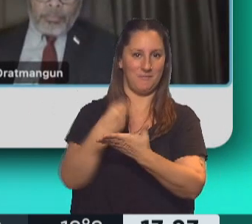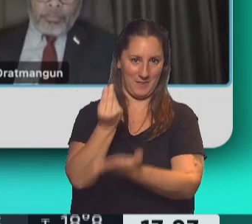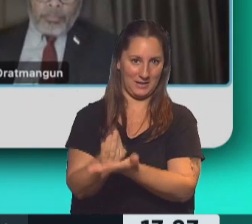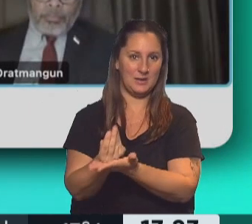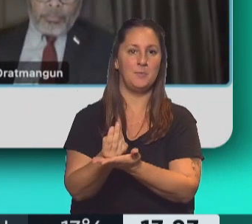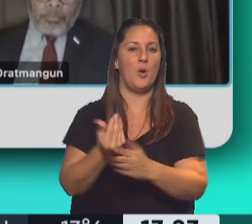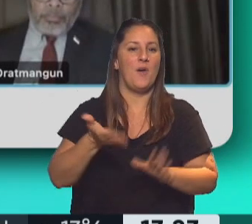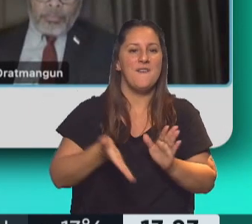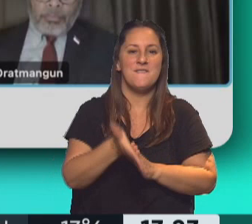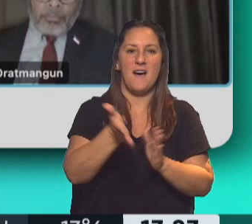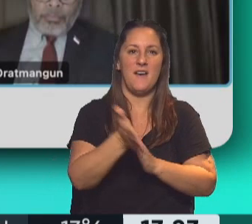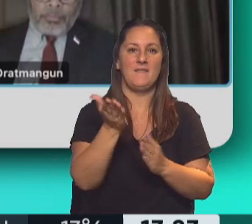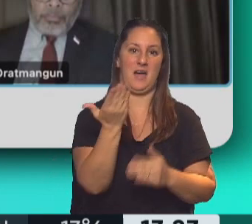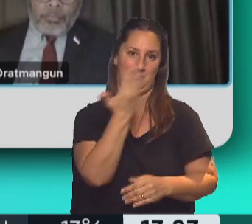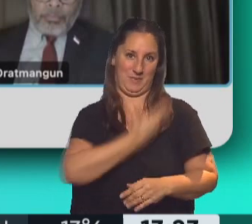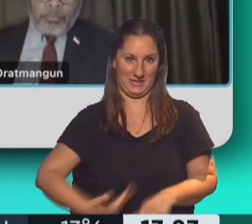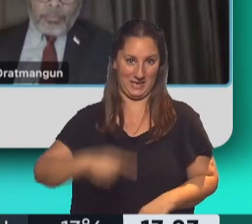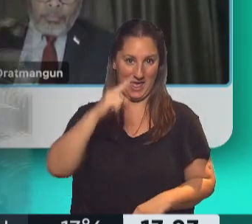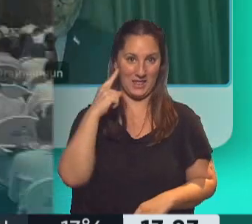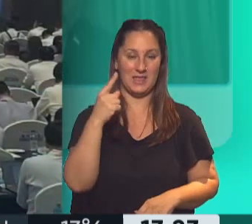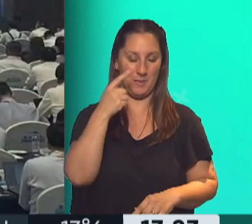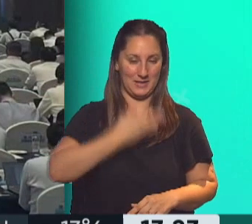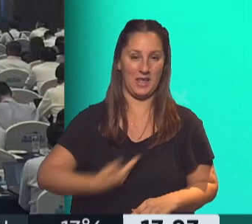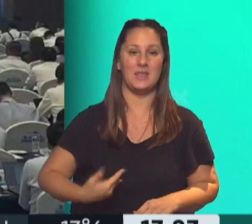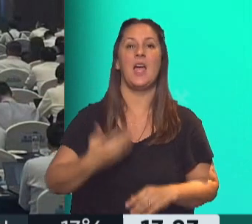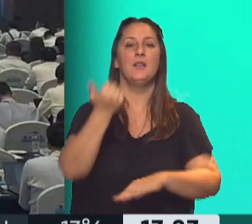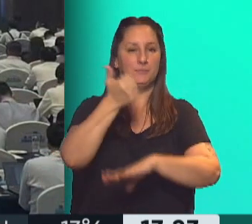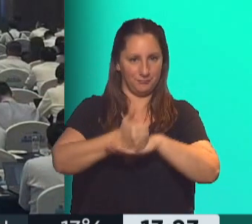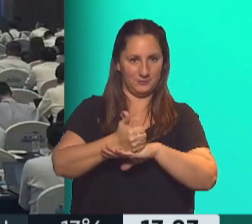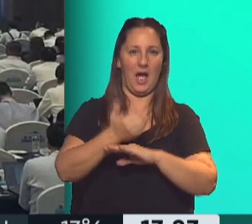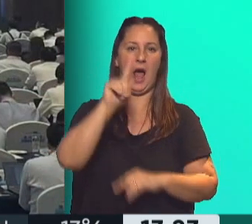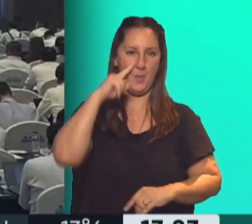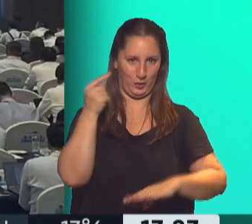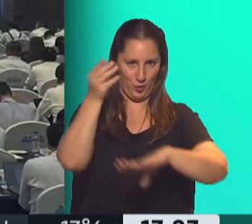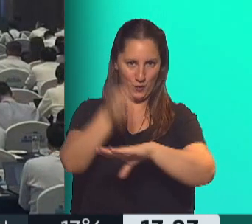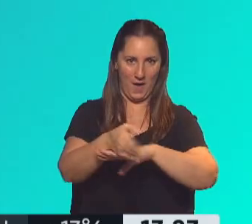la antesala de la de los jefes de Estado en la que estará el presidente Alberto Fernández.